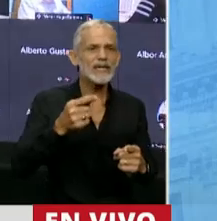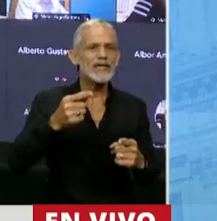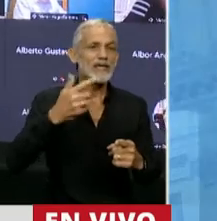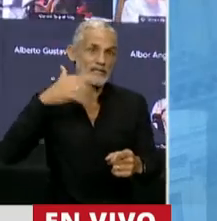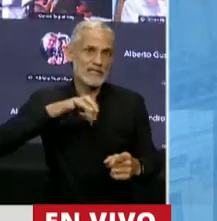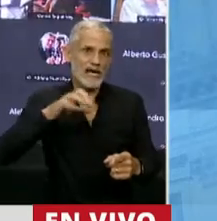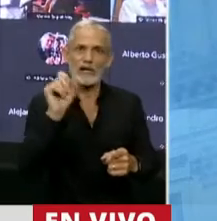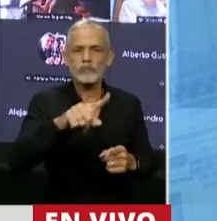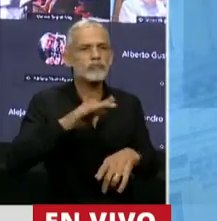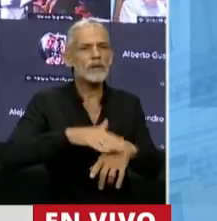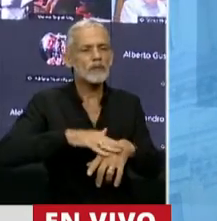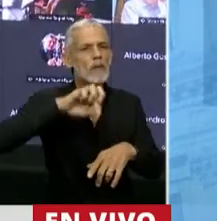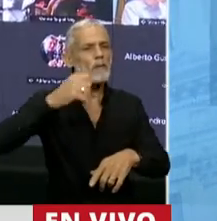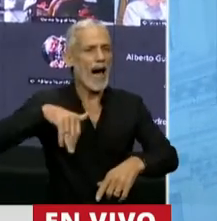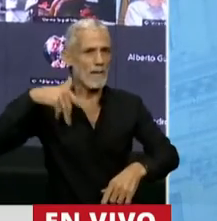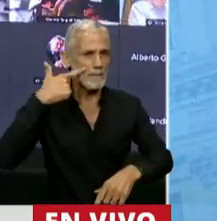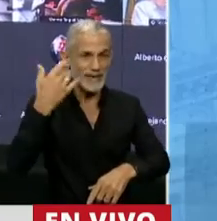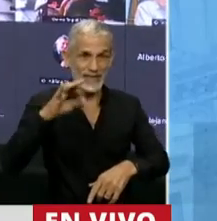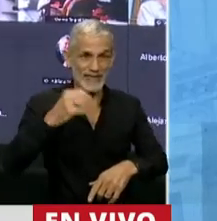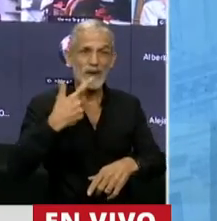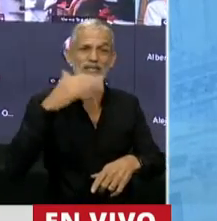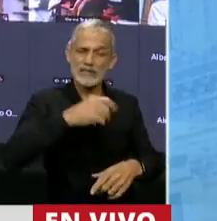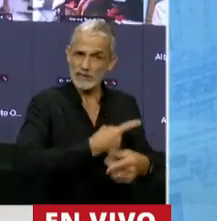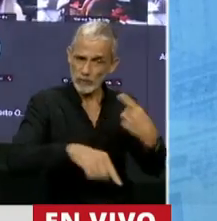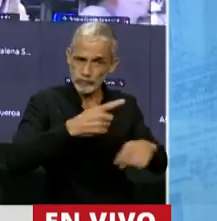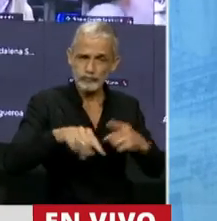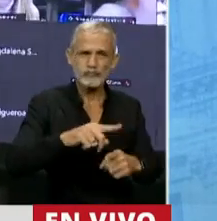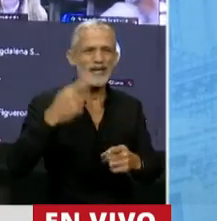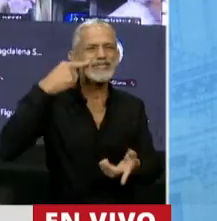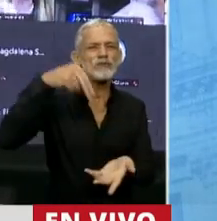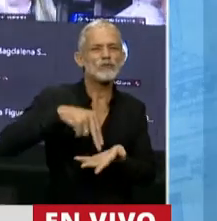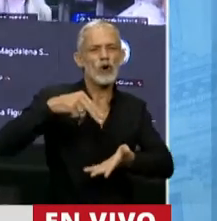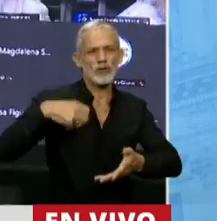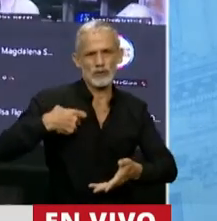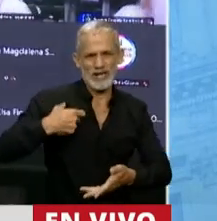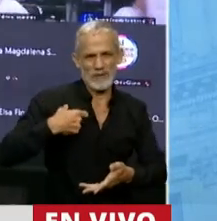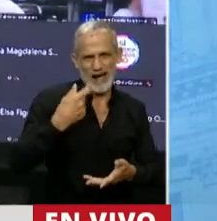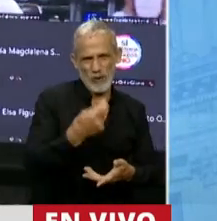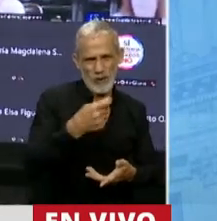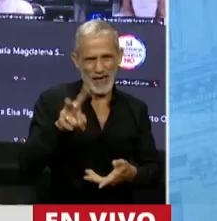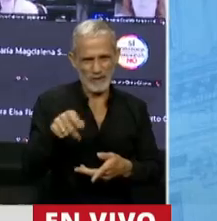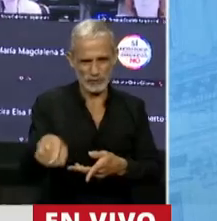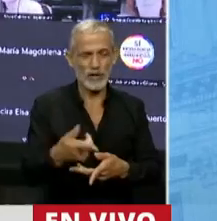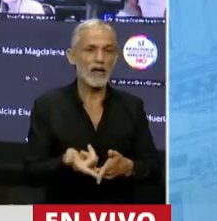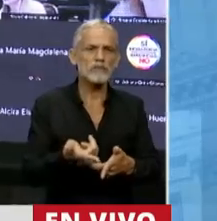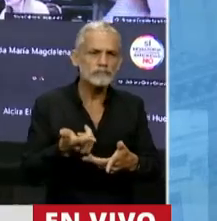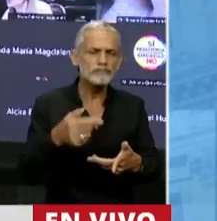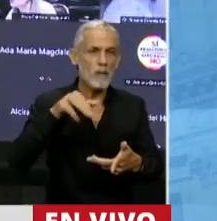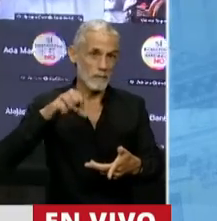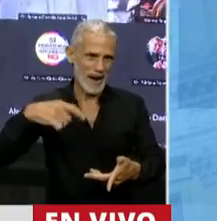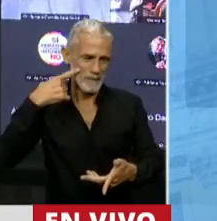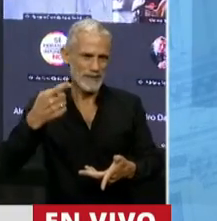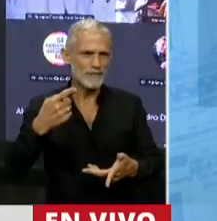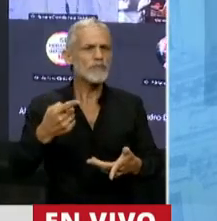del PAMI, el Instituto Nacional de Servicios Sociales para Jubilados y Pensionados. Esto en el marco de innumerables